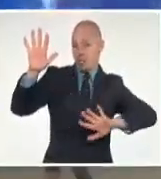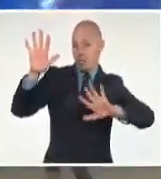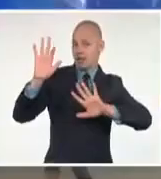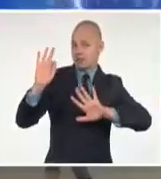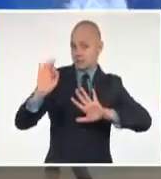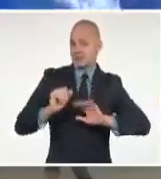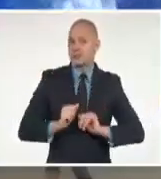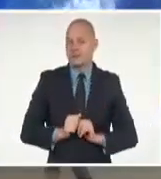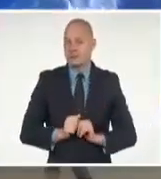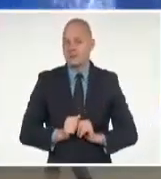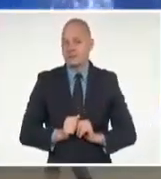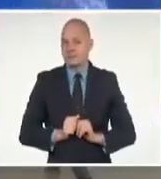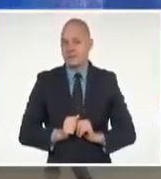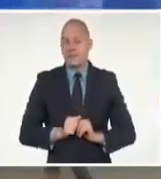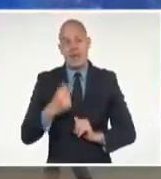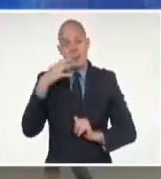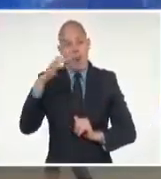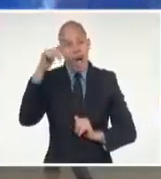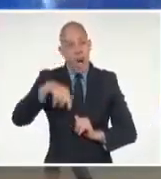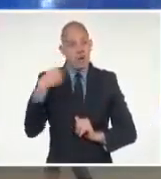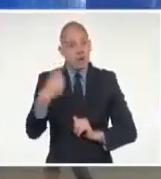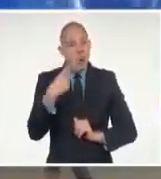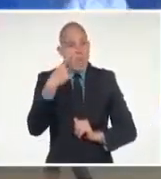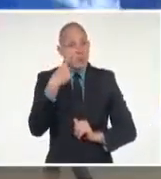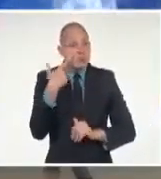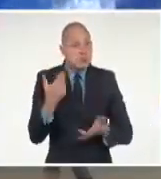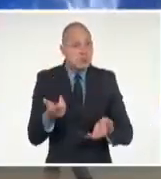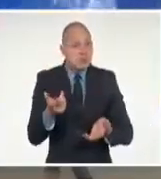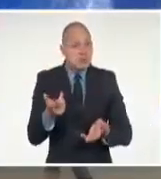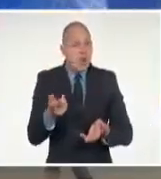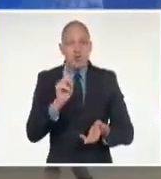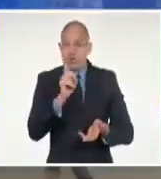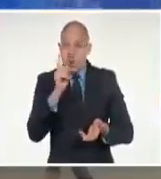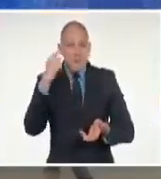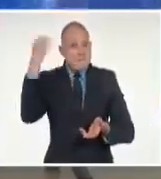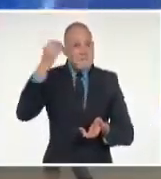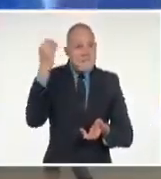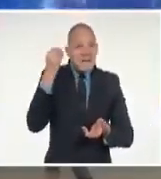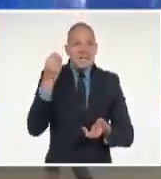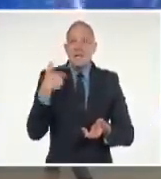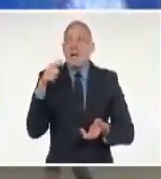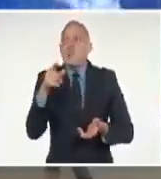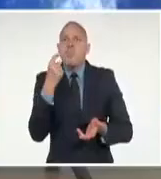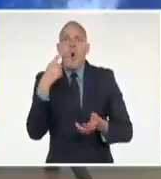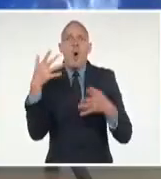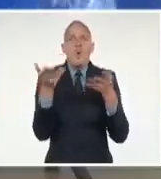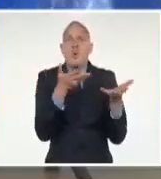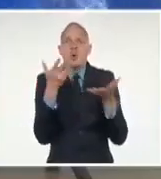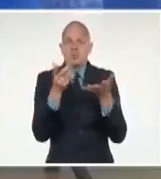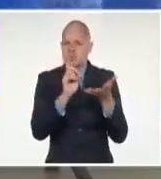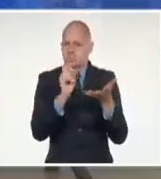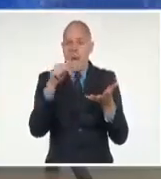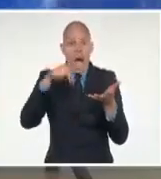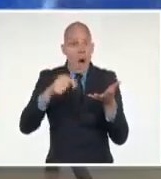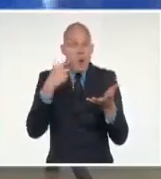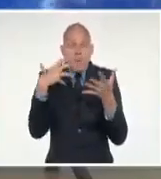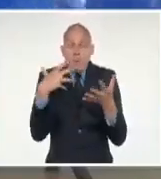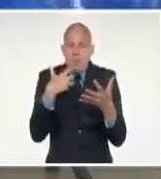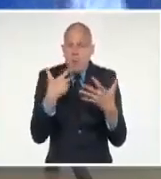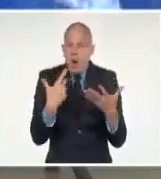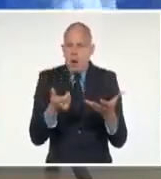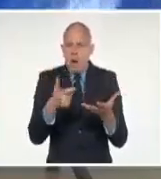importante en este momento son las áreas de lluvias fuertes, que pueden ser localmente intensas, que